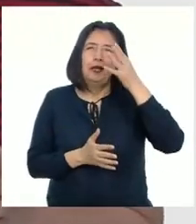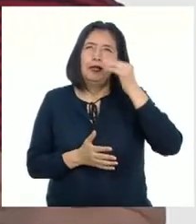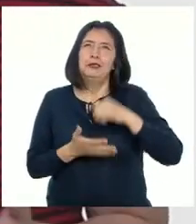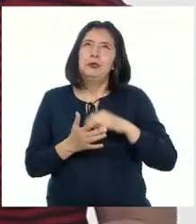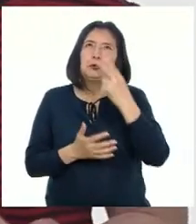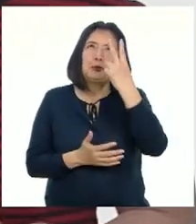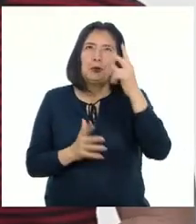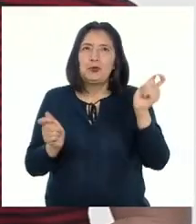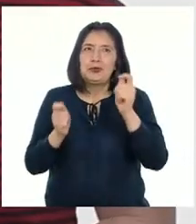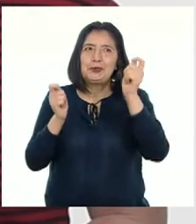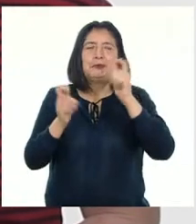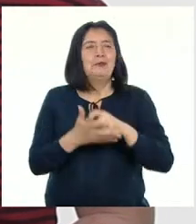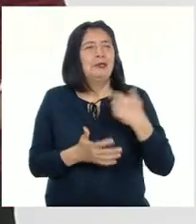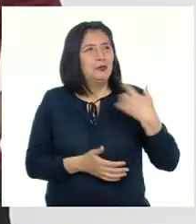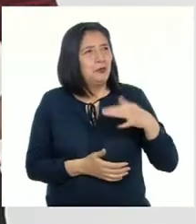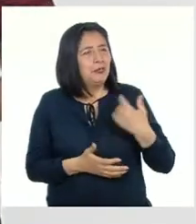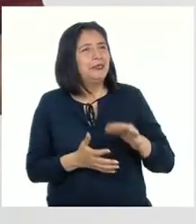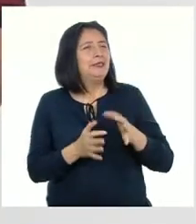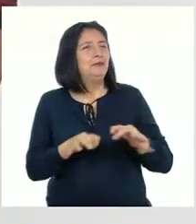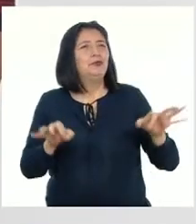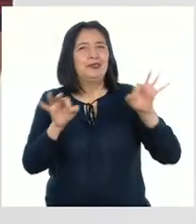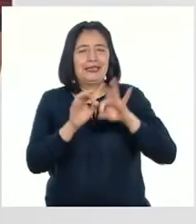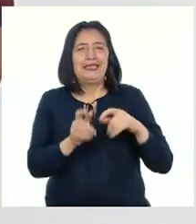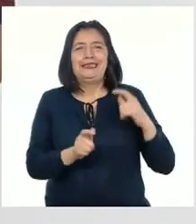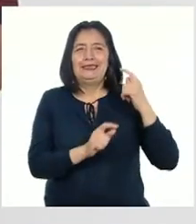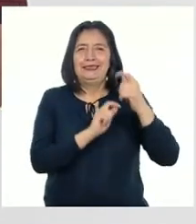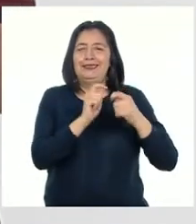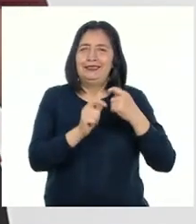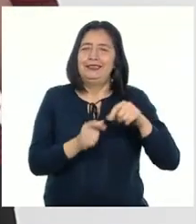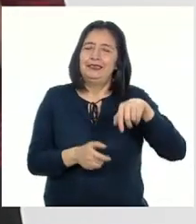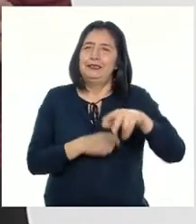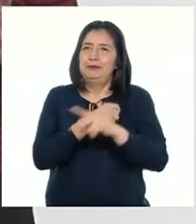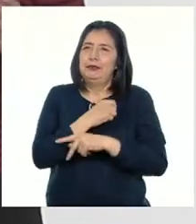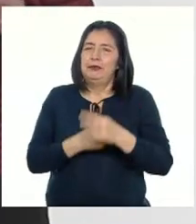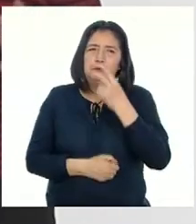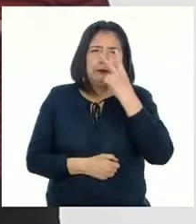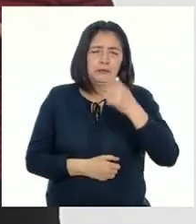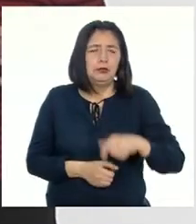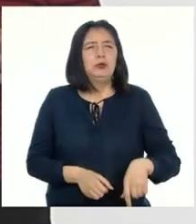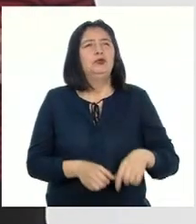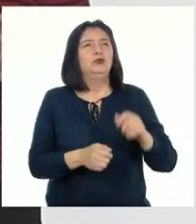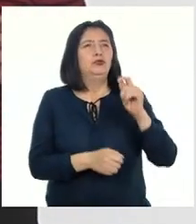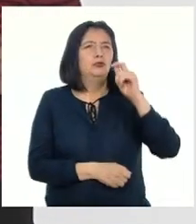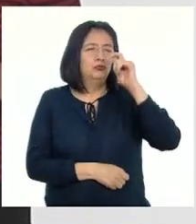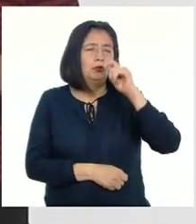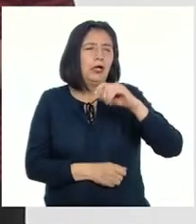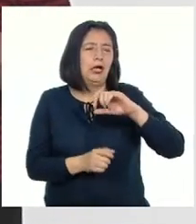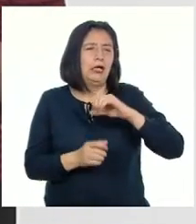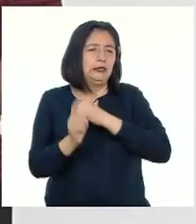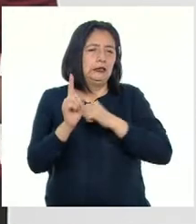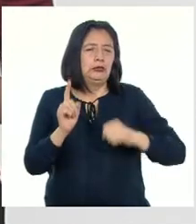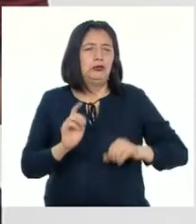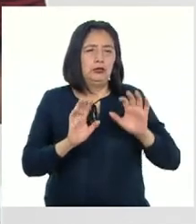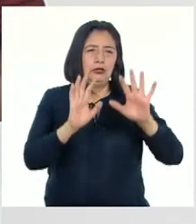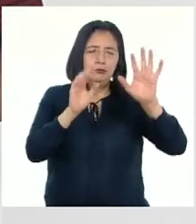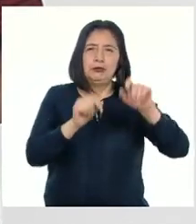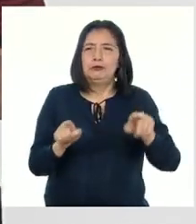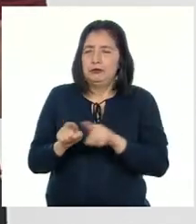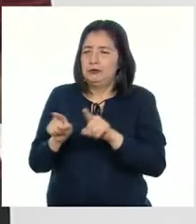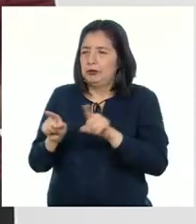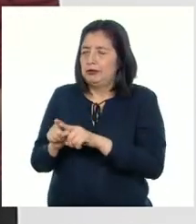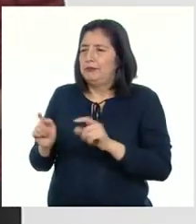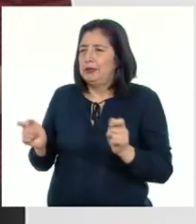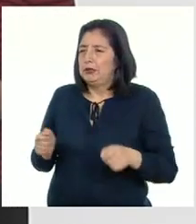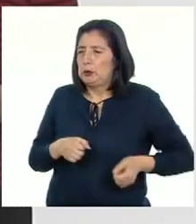celebraciones tradicionales de nuestro país Hemos visto como tanto el culto al señor de los milagros como los carnavales